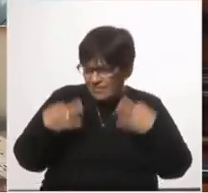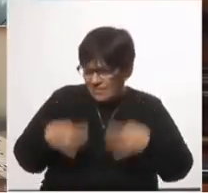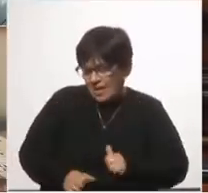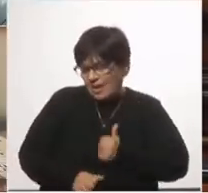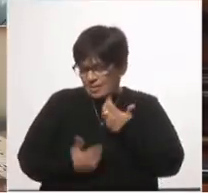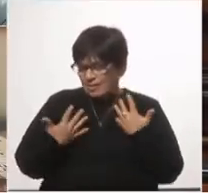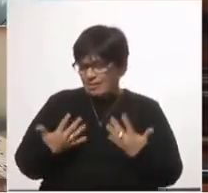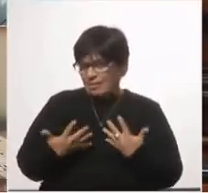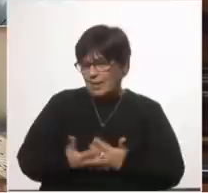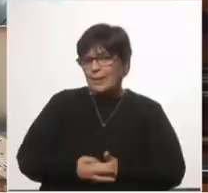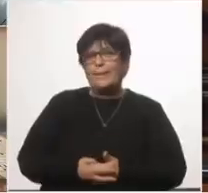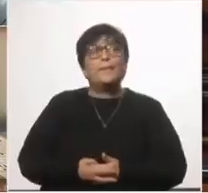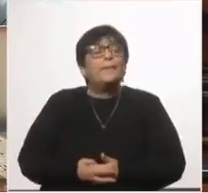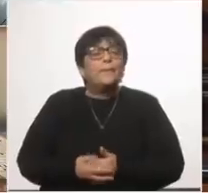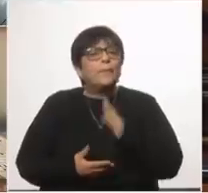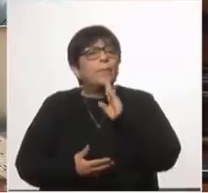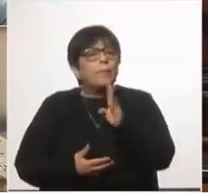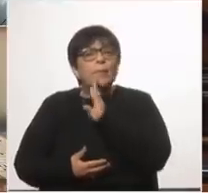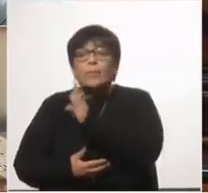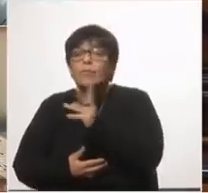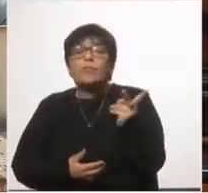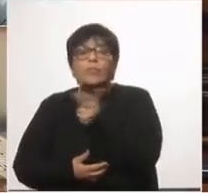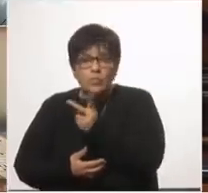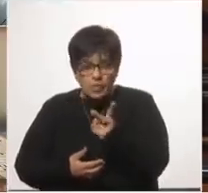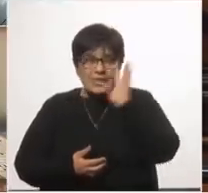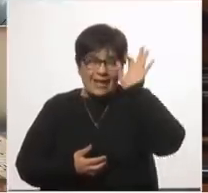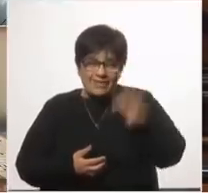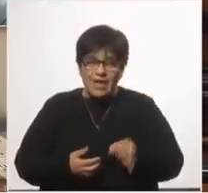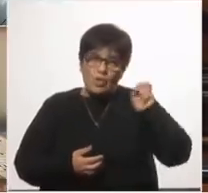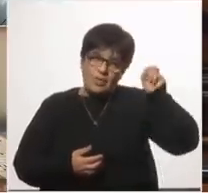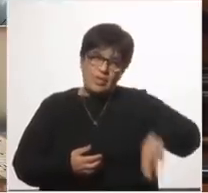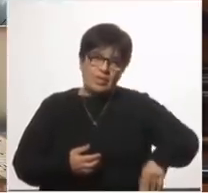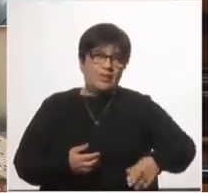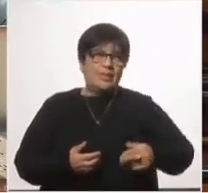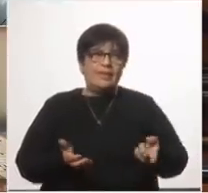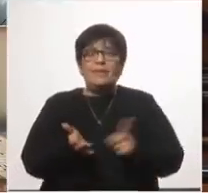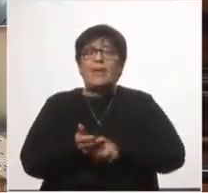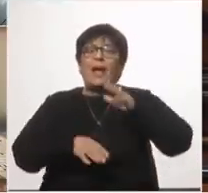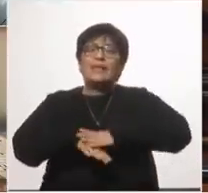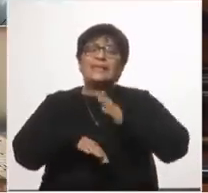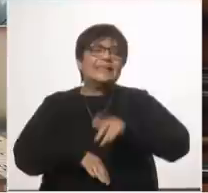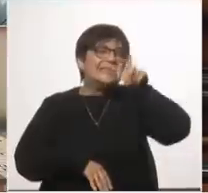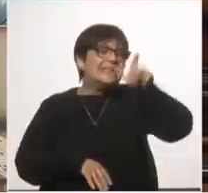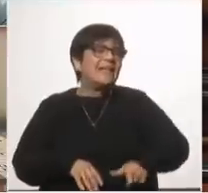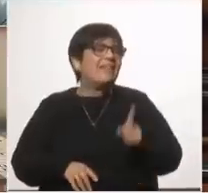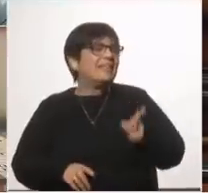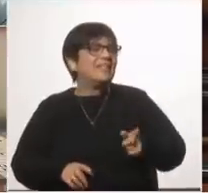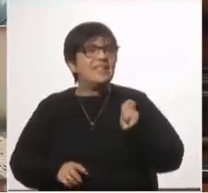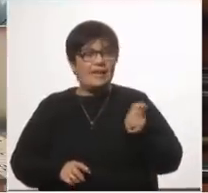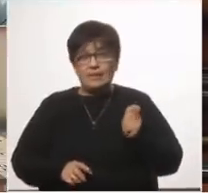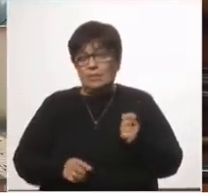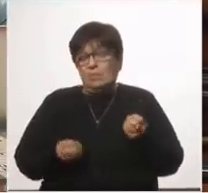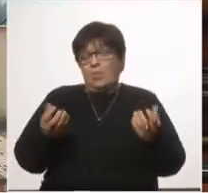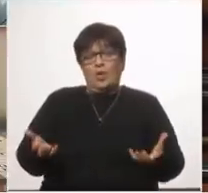ese momento? Queremos saber la opinión de los dos ministros y queremos saber quién fue el responsable de esta decisión porque nadie